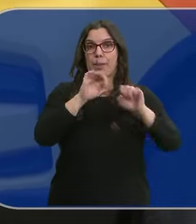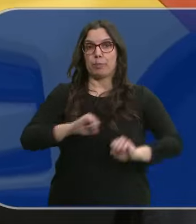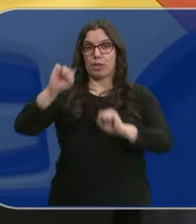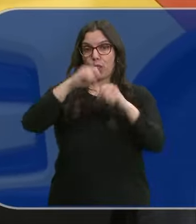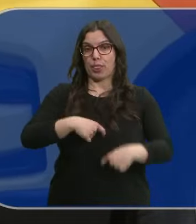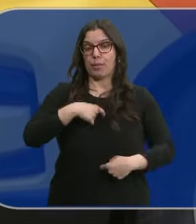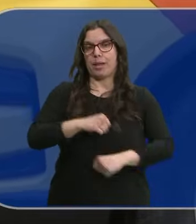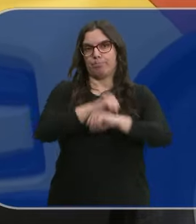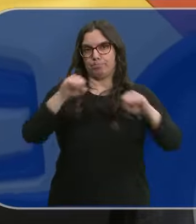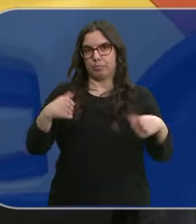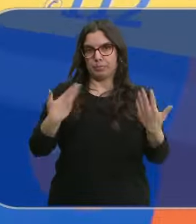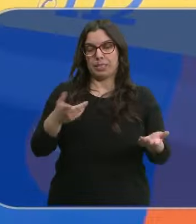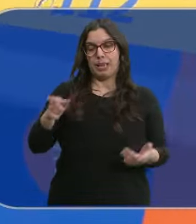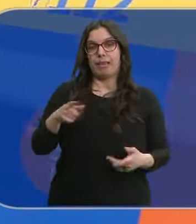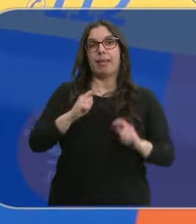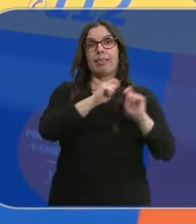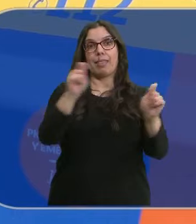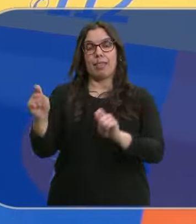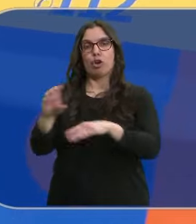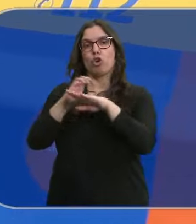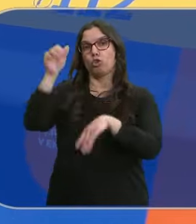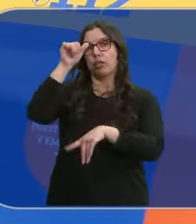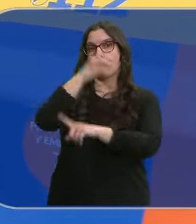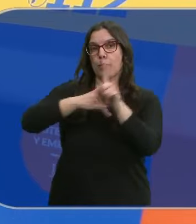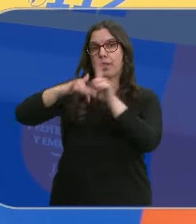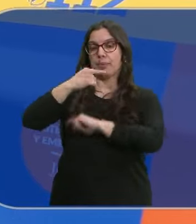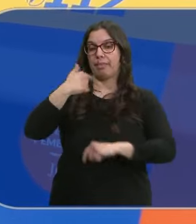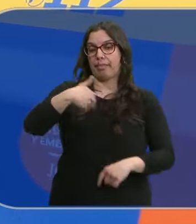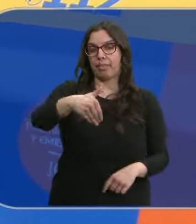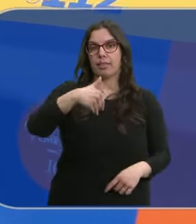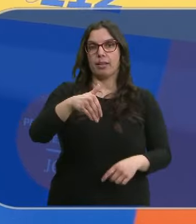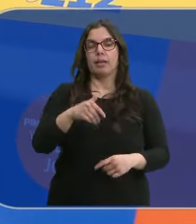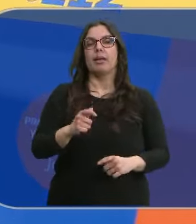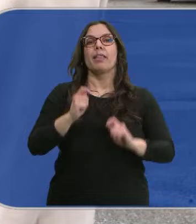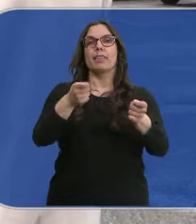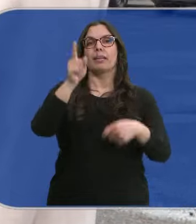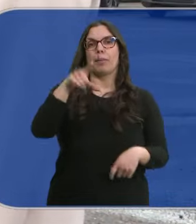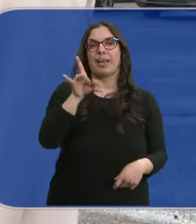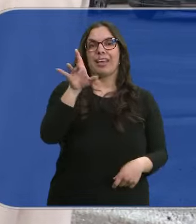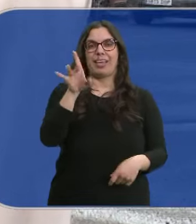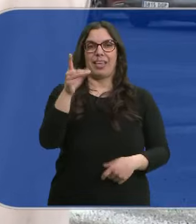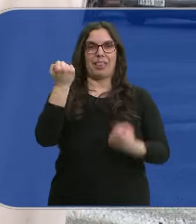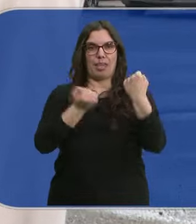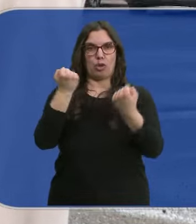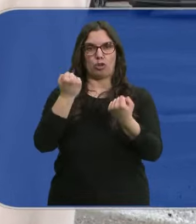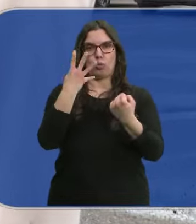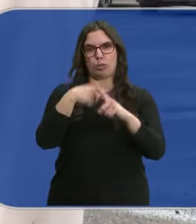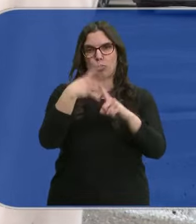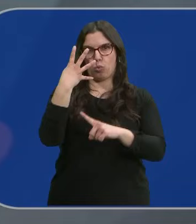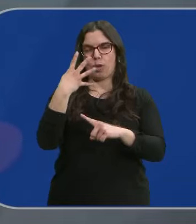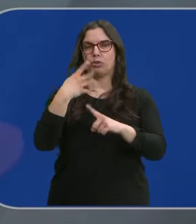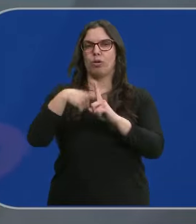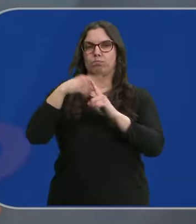Durante esta entrega el consejero de Medio Ambiente ha anunciado que próximamente se van a entregar 15 vehículos todoterreno de altas capacidades.